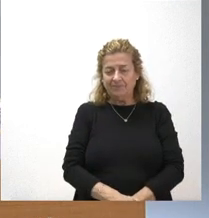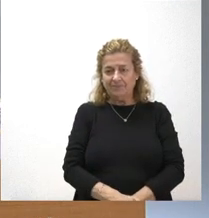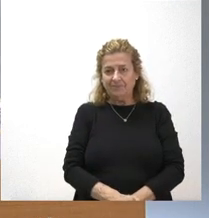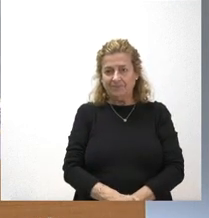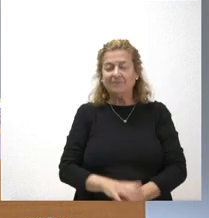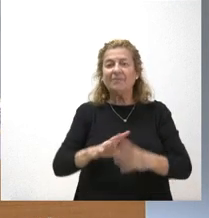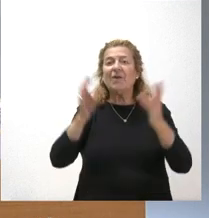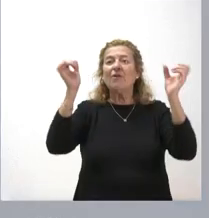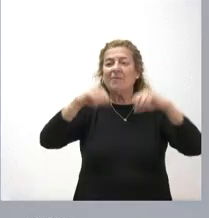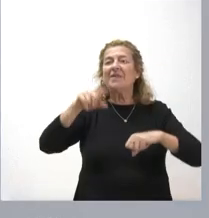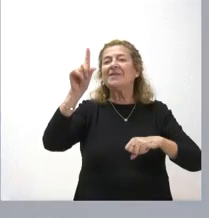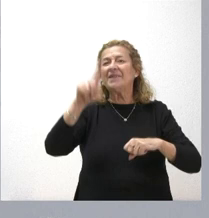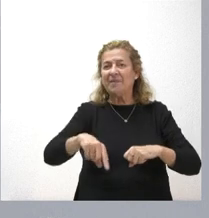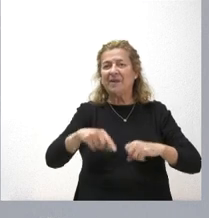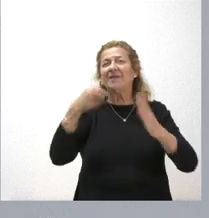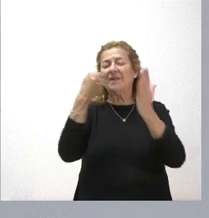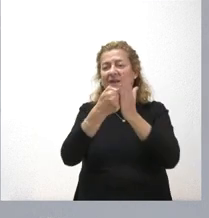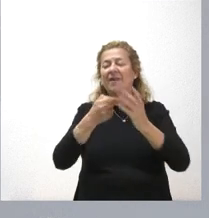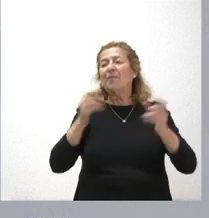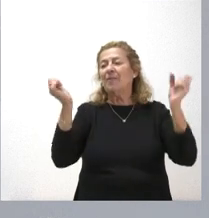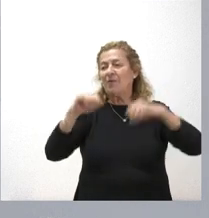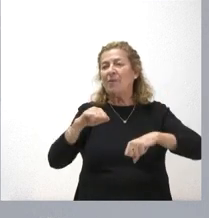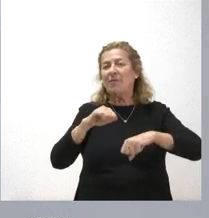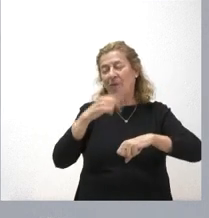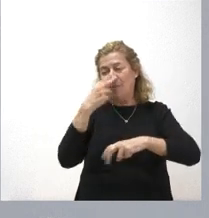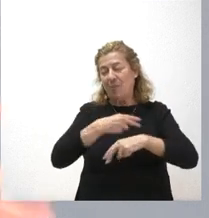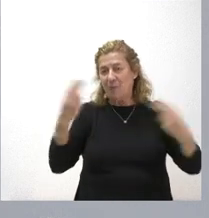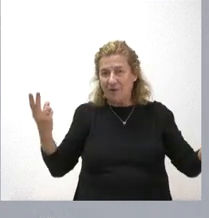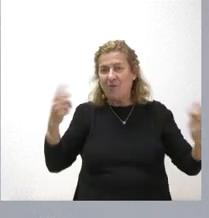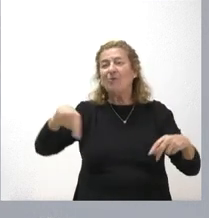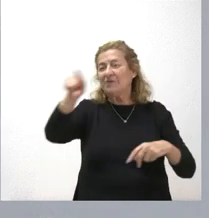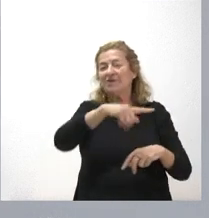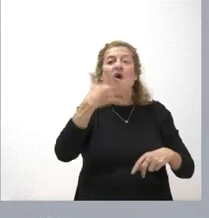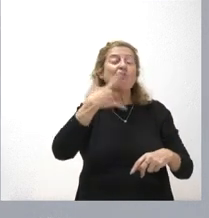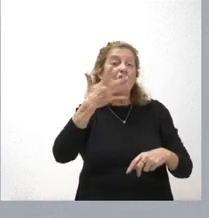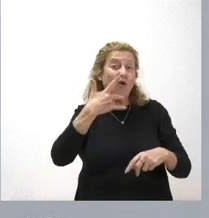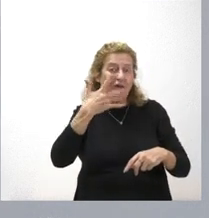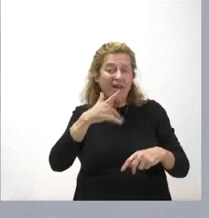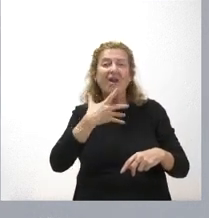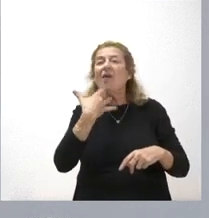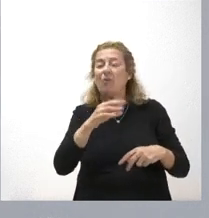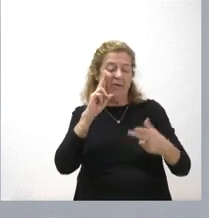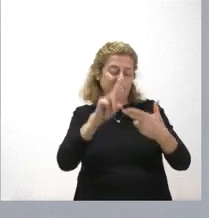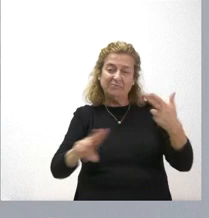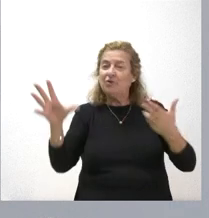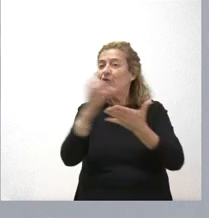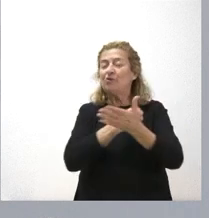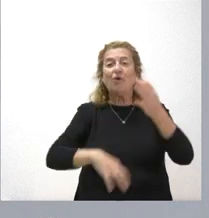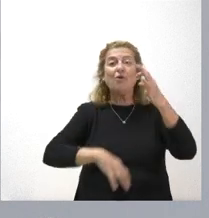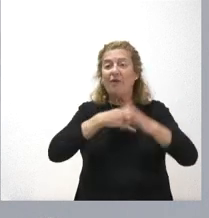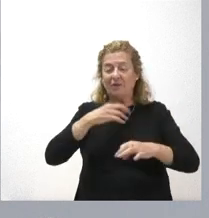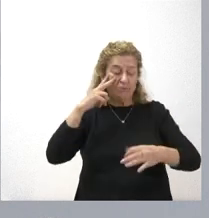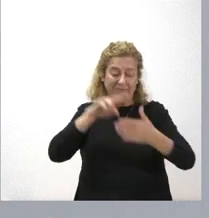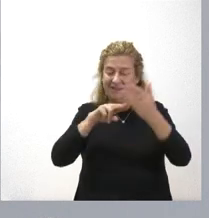Conforme también con lo que figura en el pacto de gobierno que es un pacto público que ustedes conocen que lo pueden consultar todos los ciudadanos que es transparente